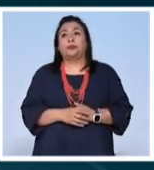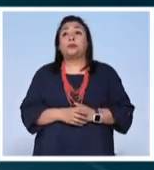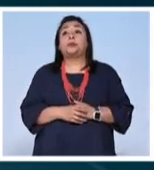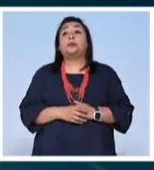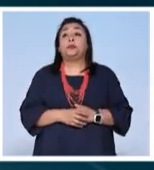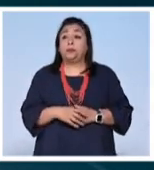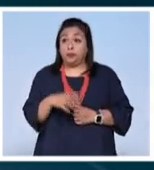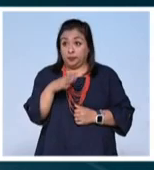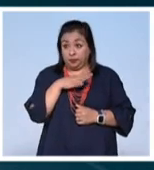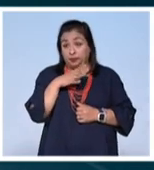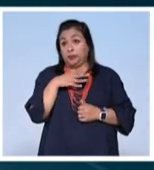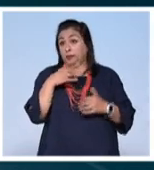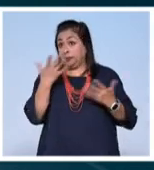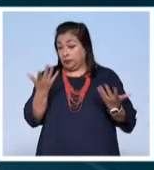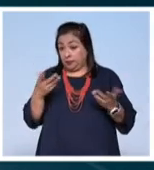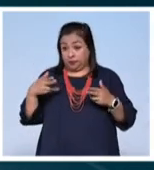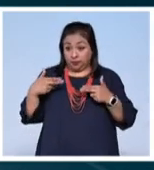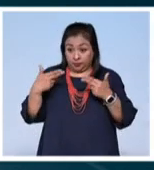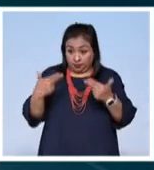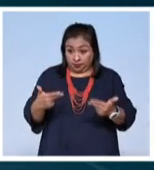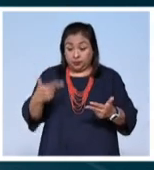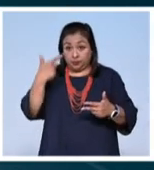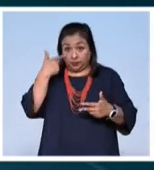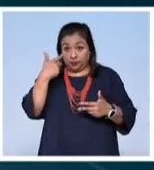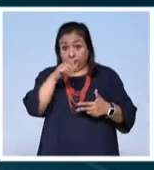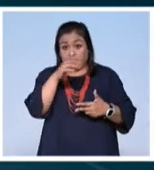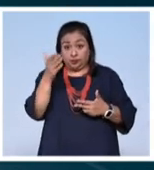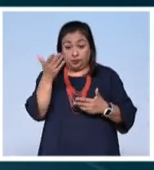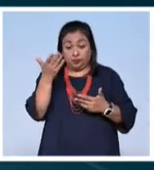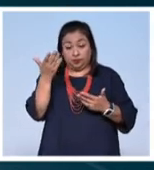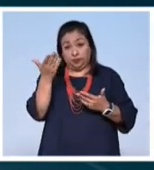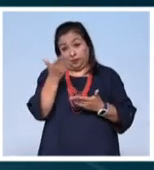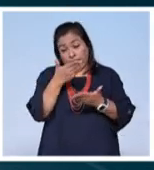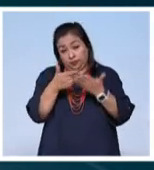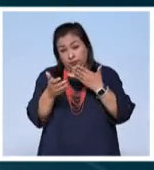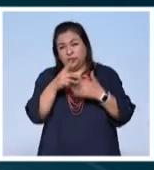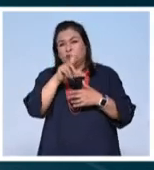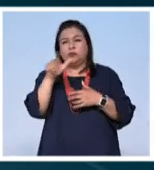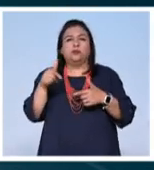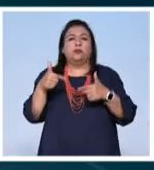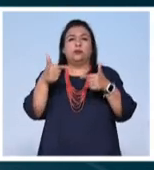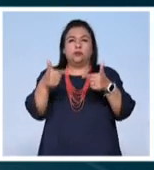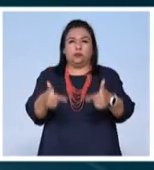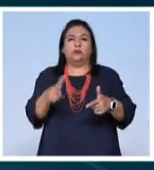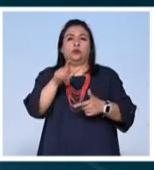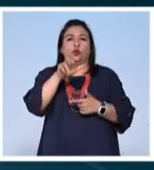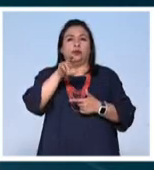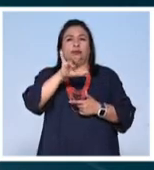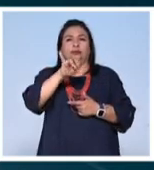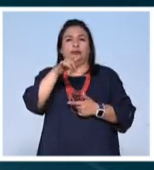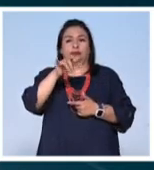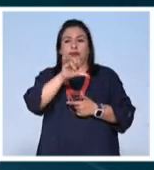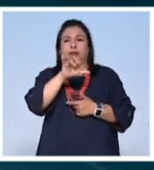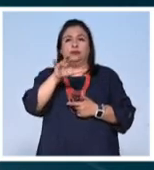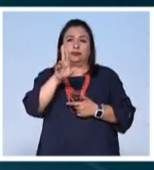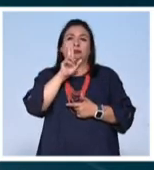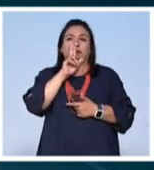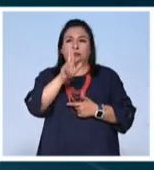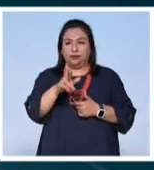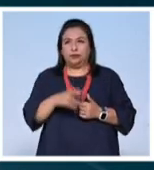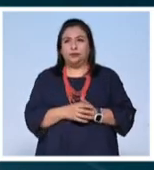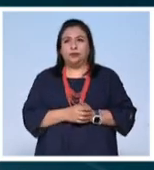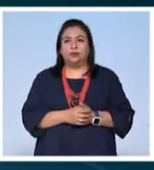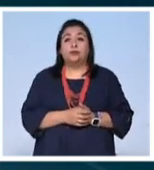existe entonces una herencia que resuena en sus contemporáneos o en generaciones posteriores Luis Ignacio Sainz responde